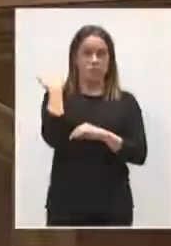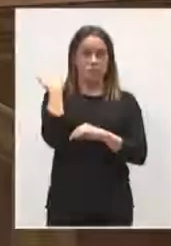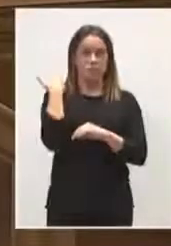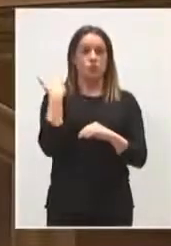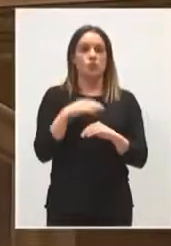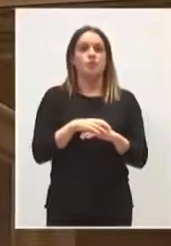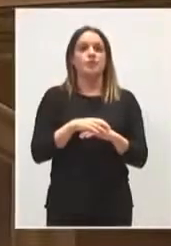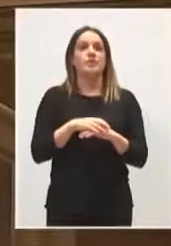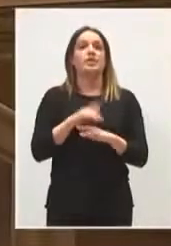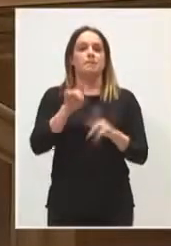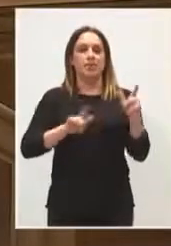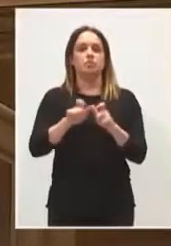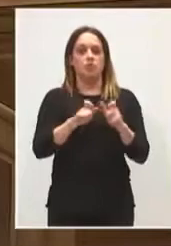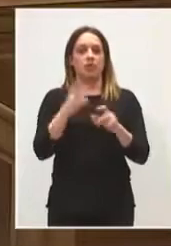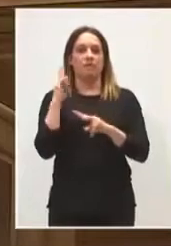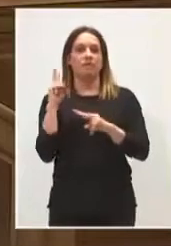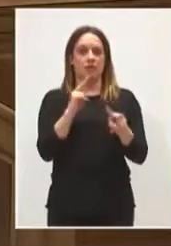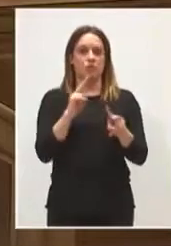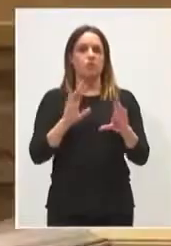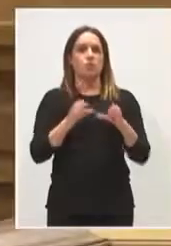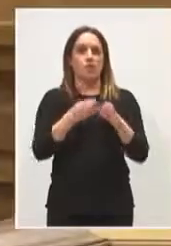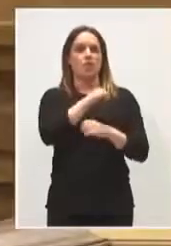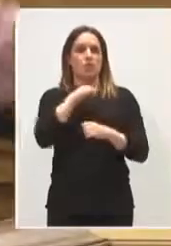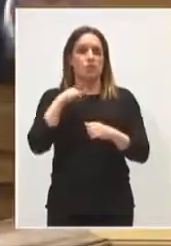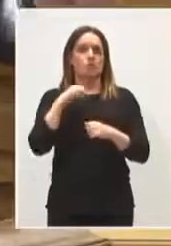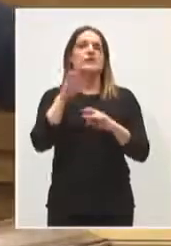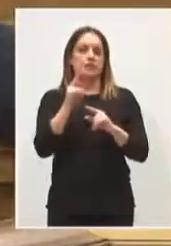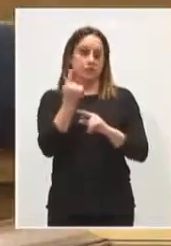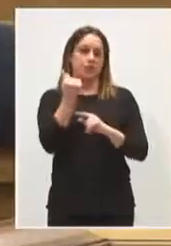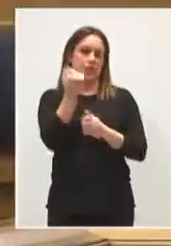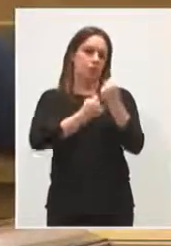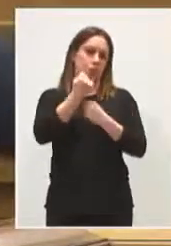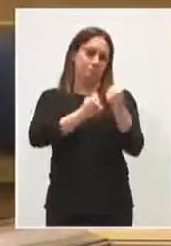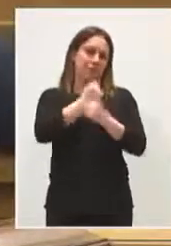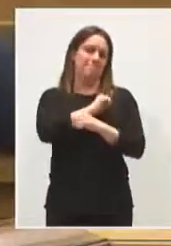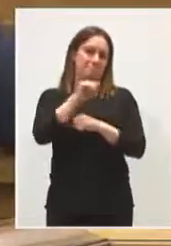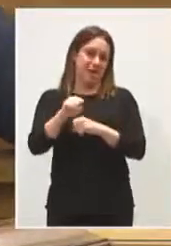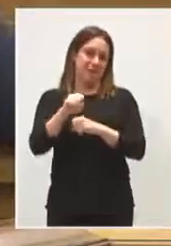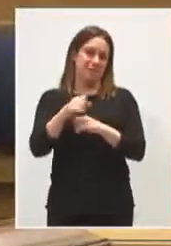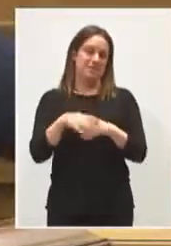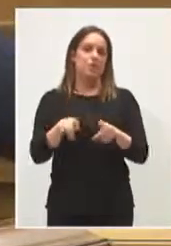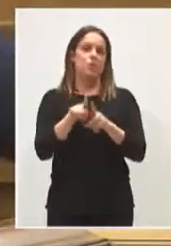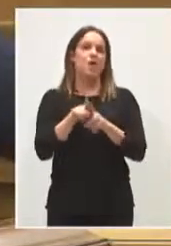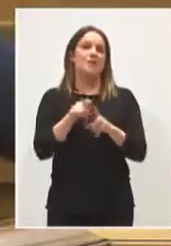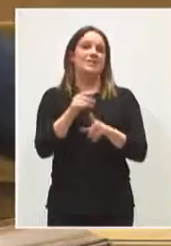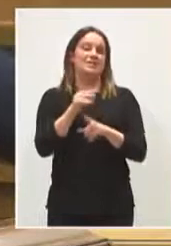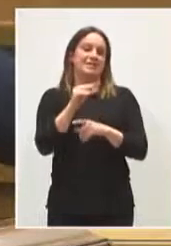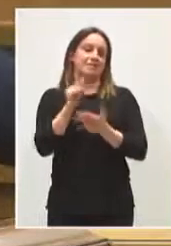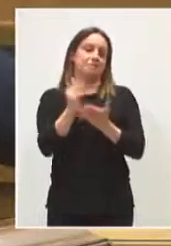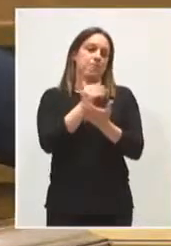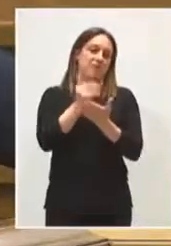Los ciudadanos están viendo cómo hay comunidades autónomas, las que tienen más dinero, las que se benefician del valor añadido de todo el país,